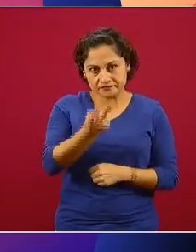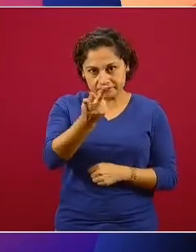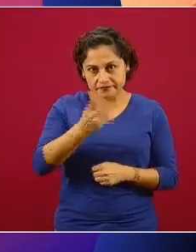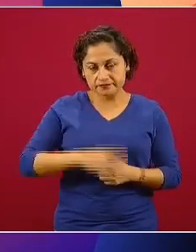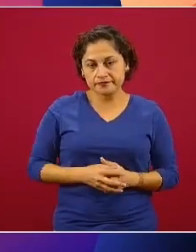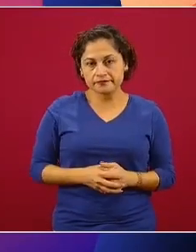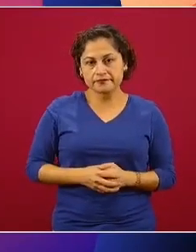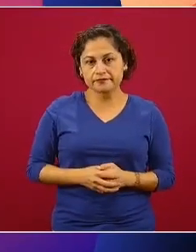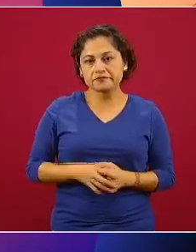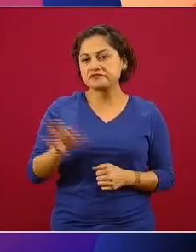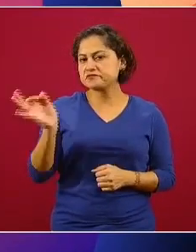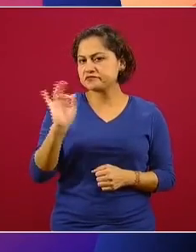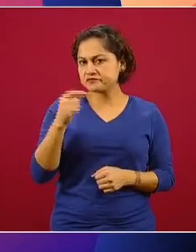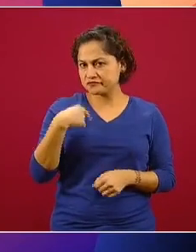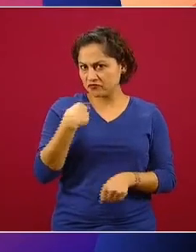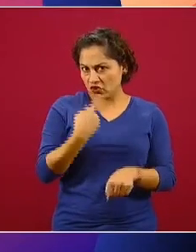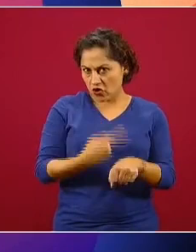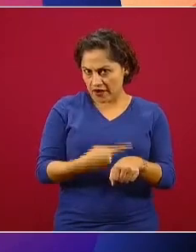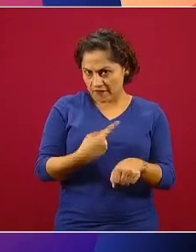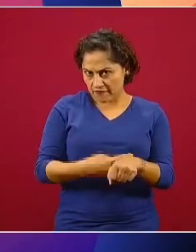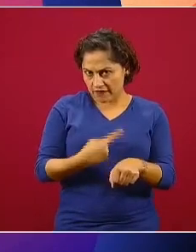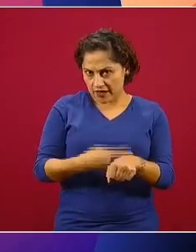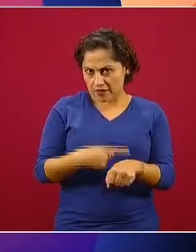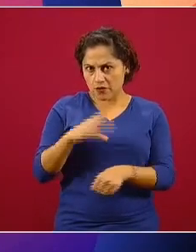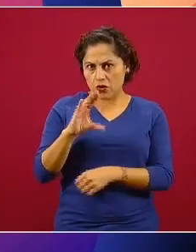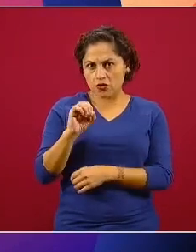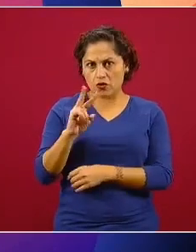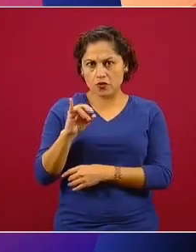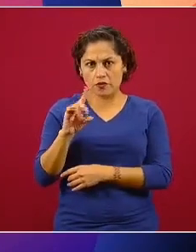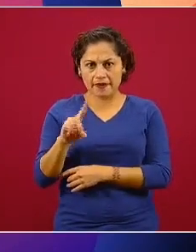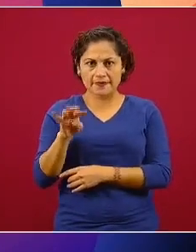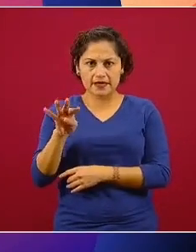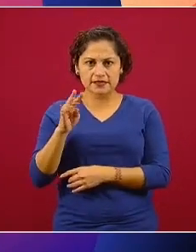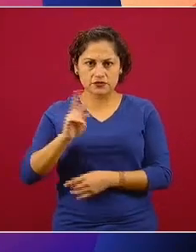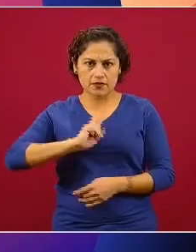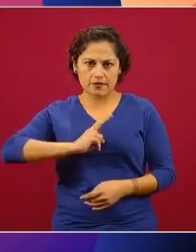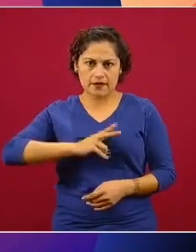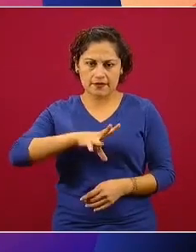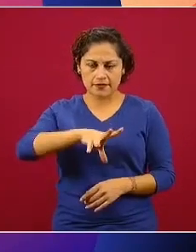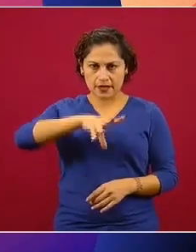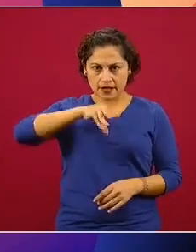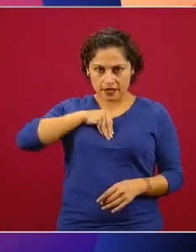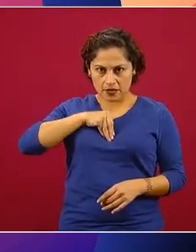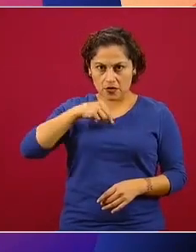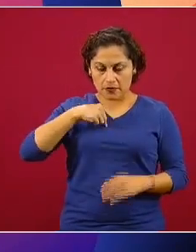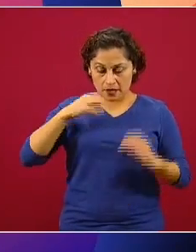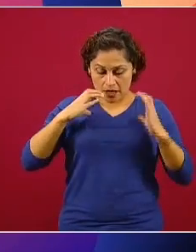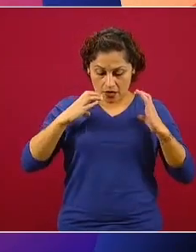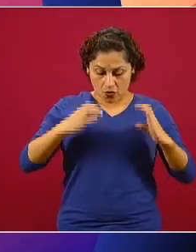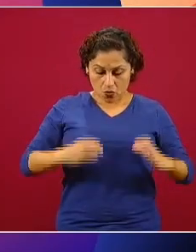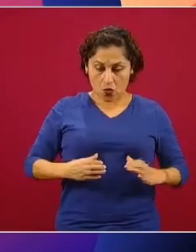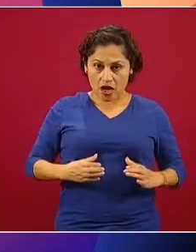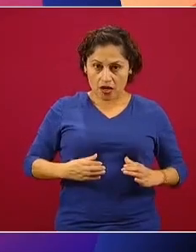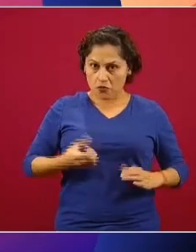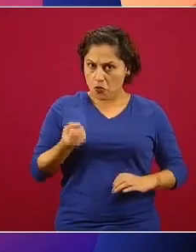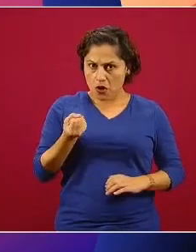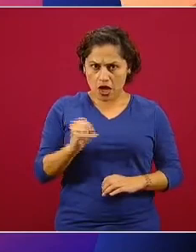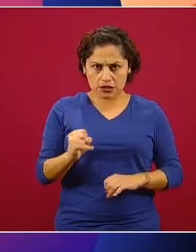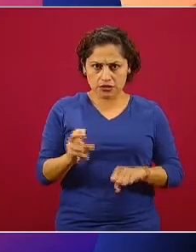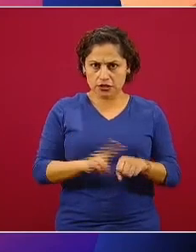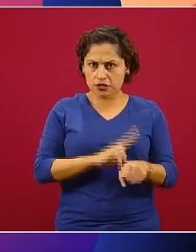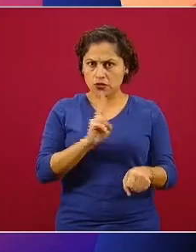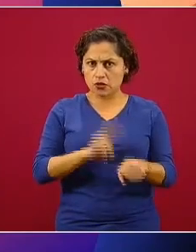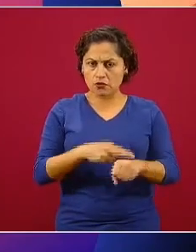Si yo enfermara por el virus que causa el COVID-19 y mi cuerpo creara defensas contra ello, estas defensas estarán